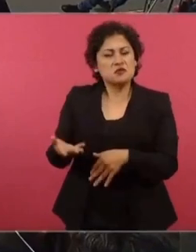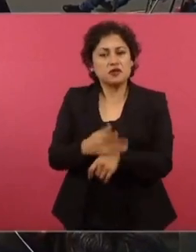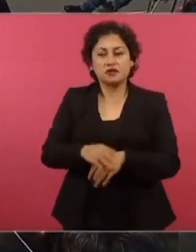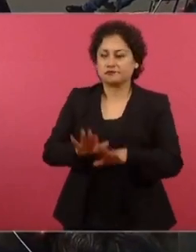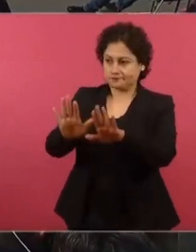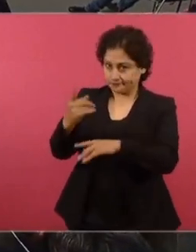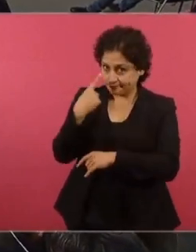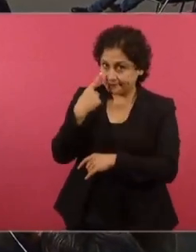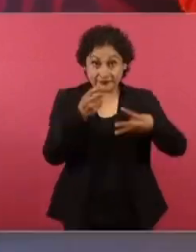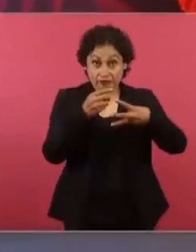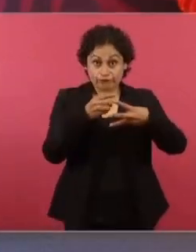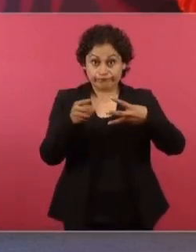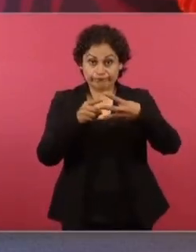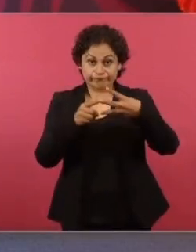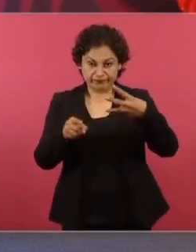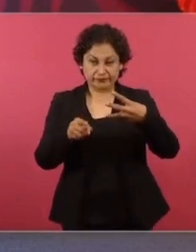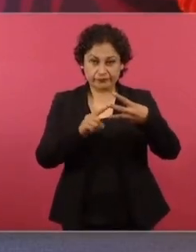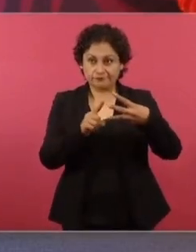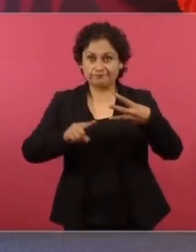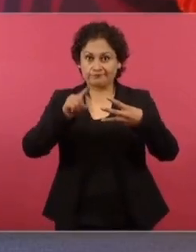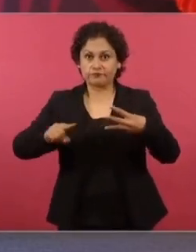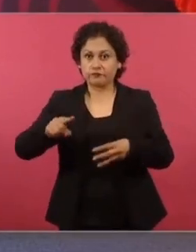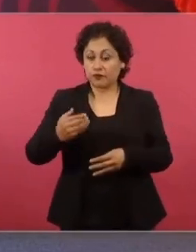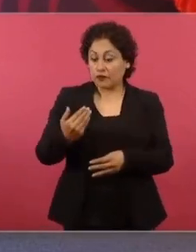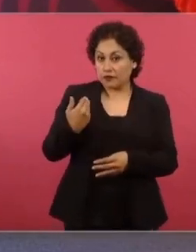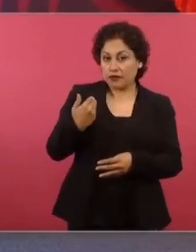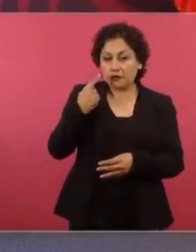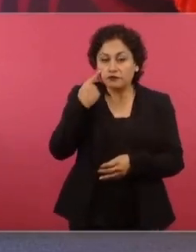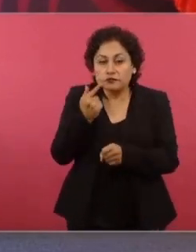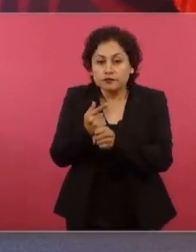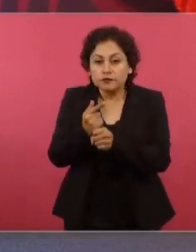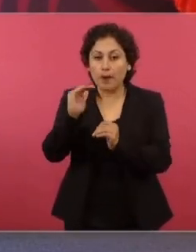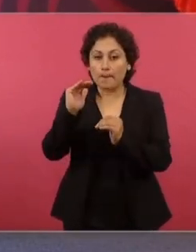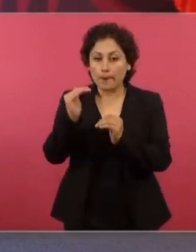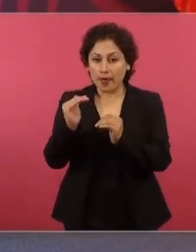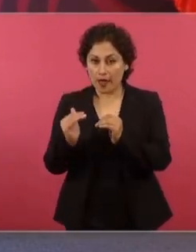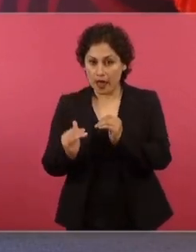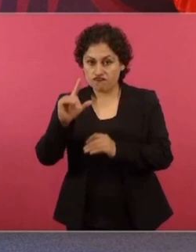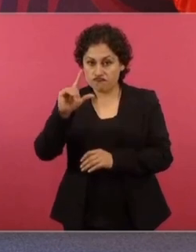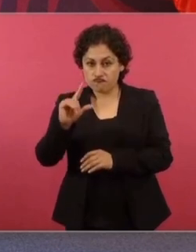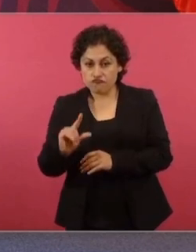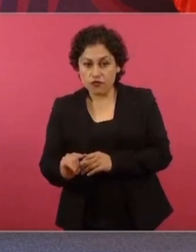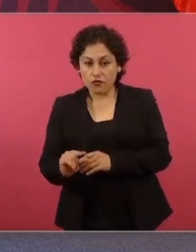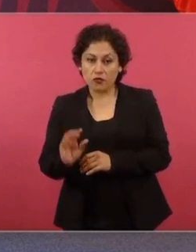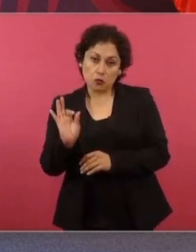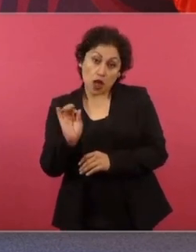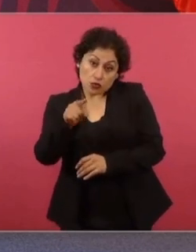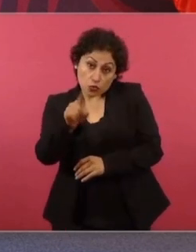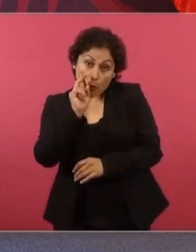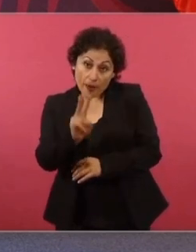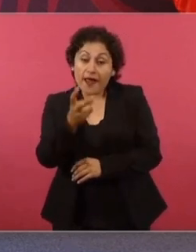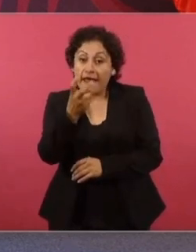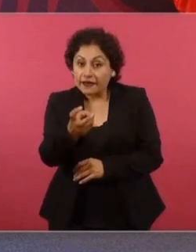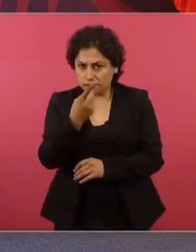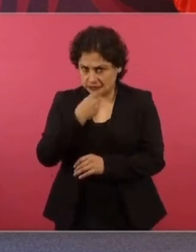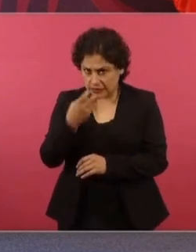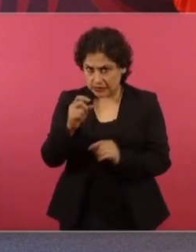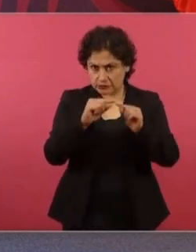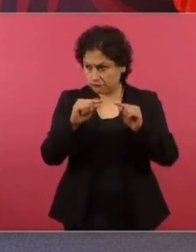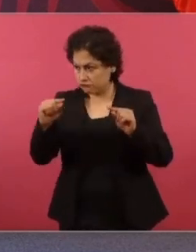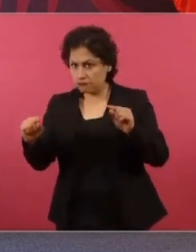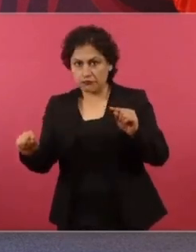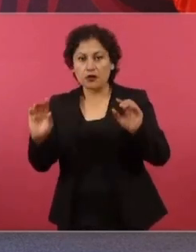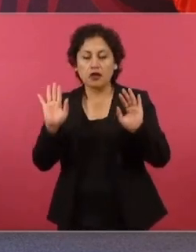no ponemos la información? A lo que te refieres, a lo mejor, es a esto. Pero eso no es